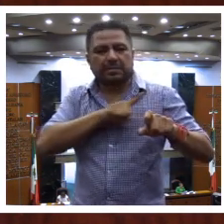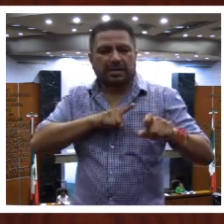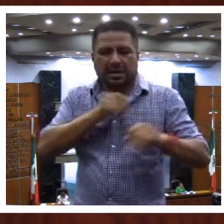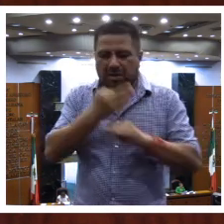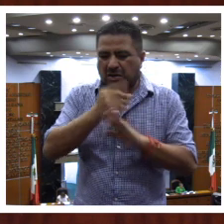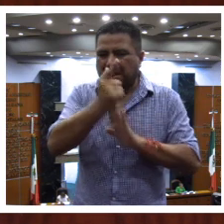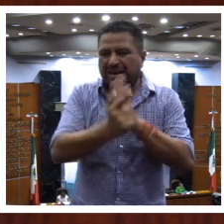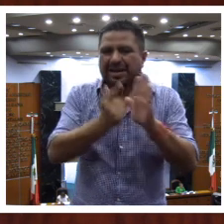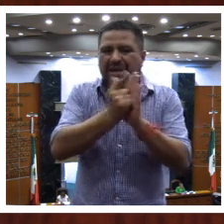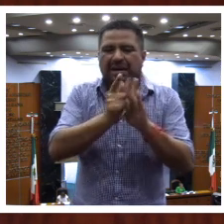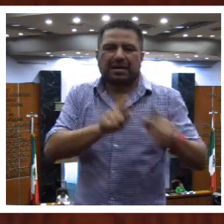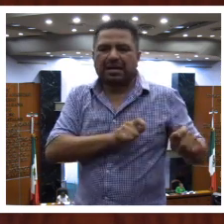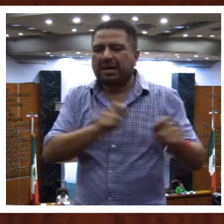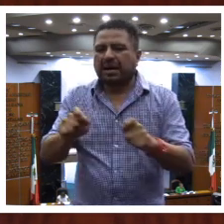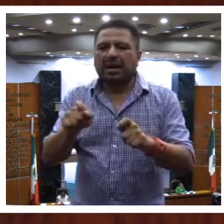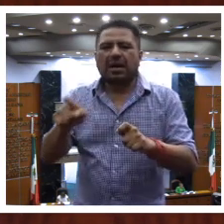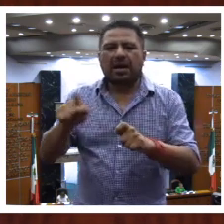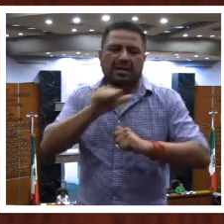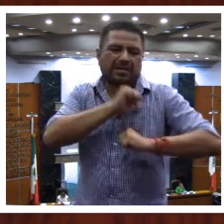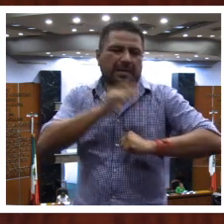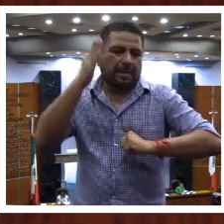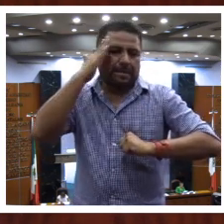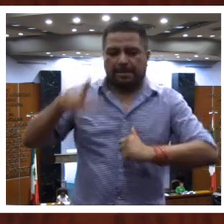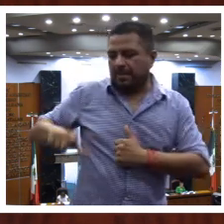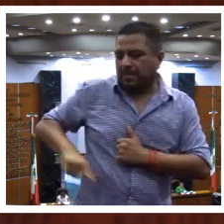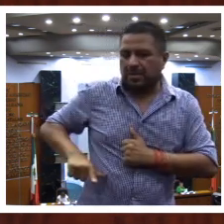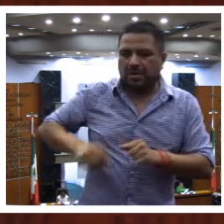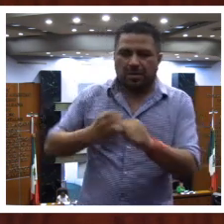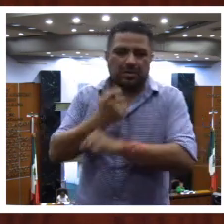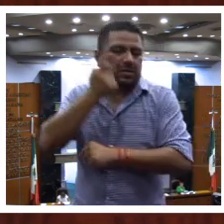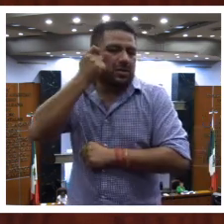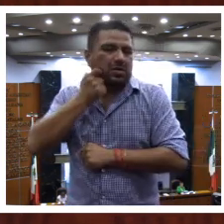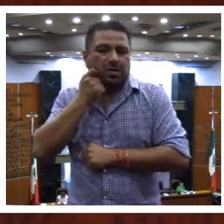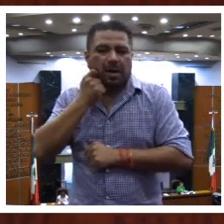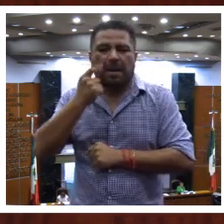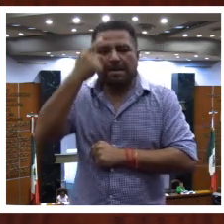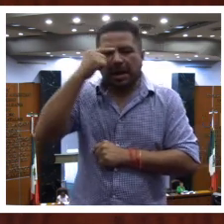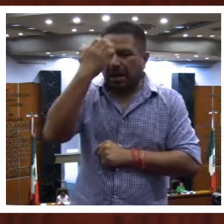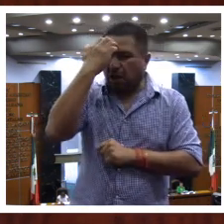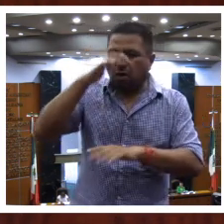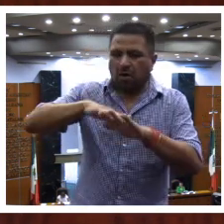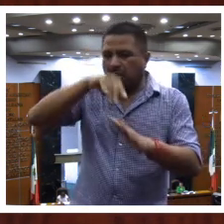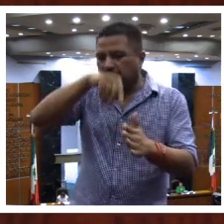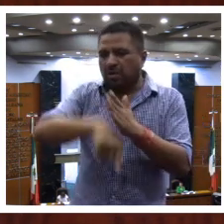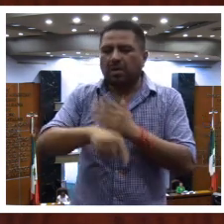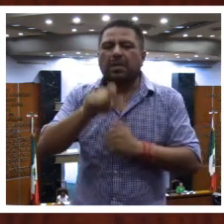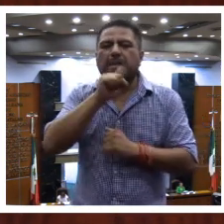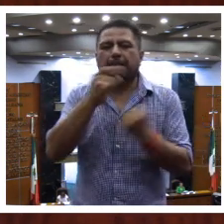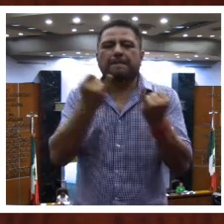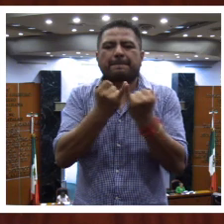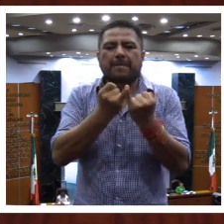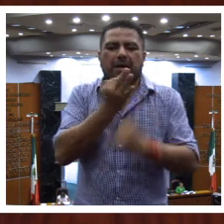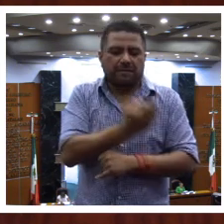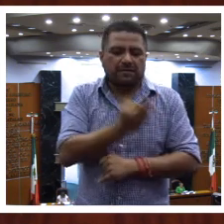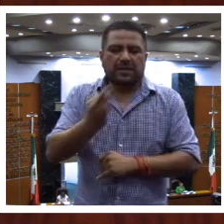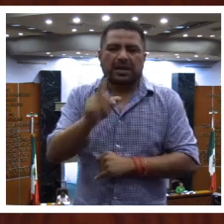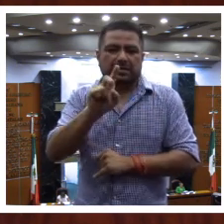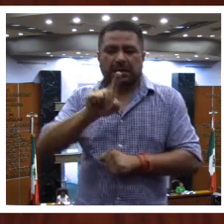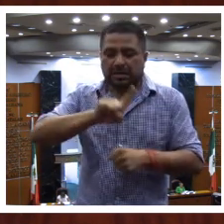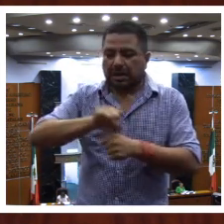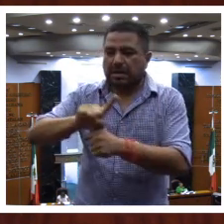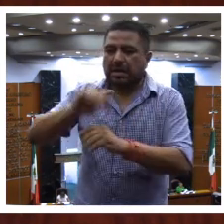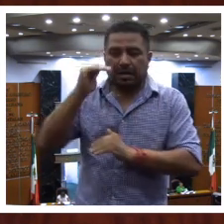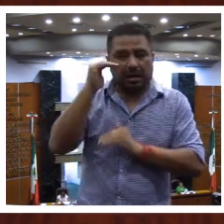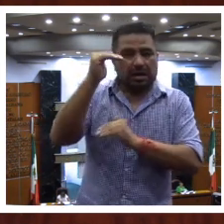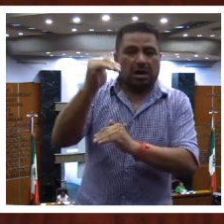el presente decreto al Poder Ejecutivo del Estado de Guerrero para su conocimiento y que en un plazo de 30 días